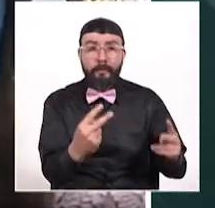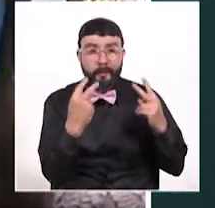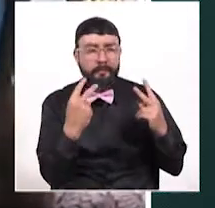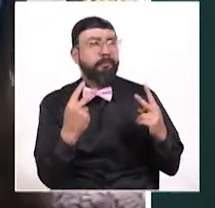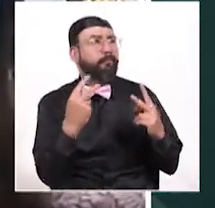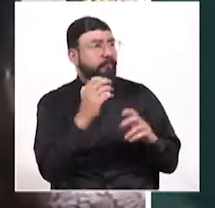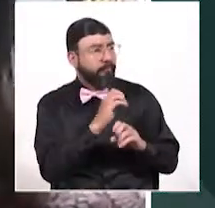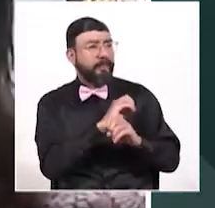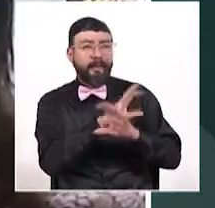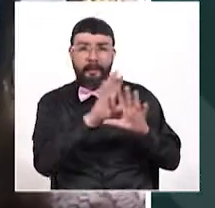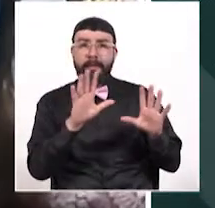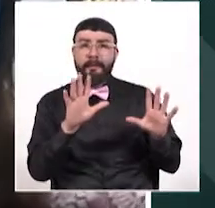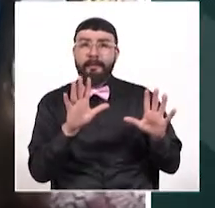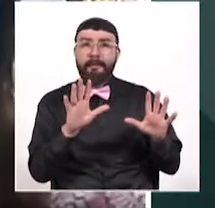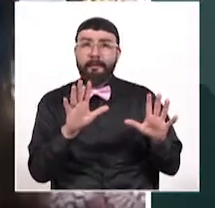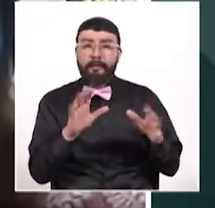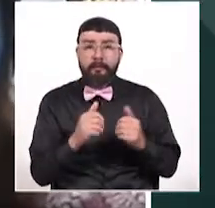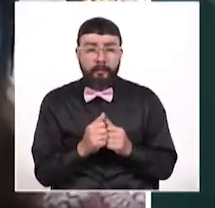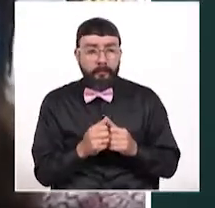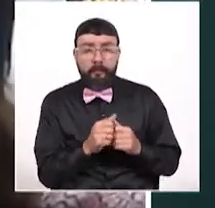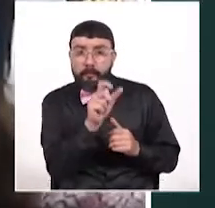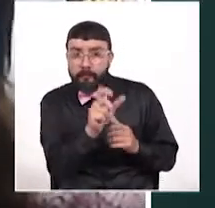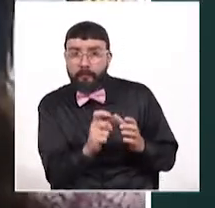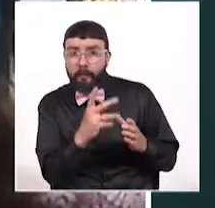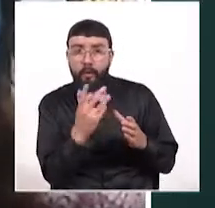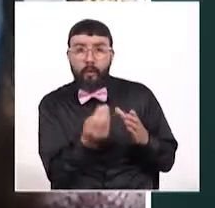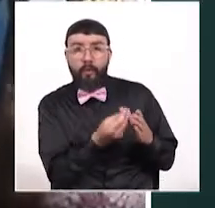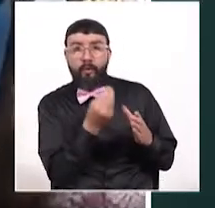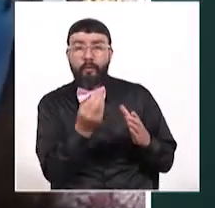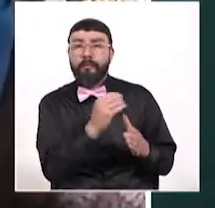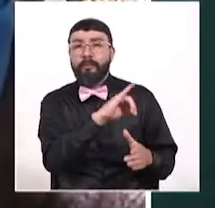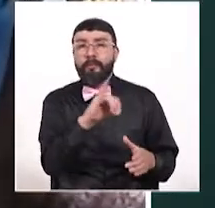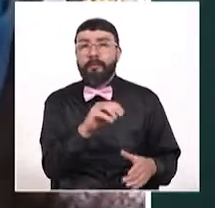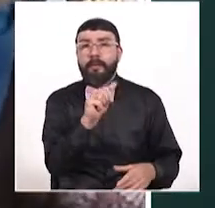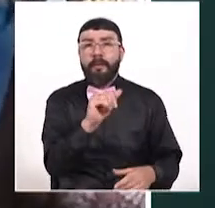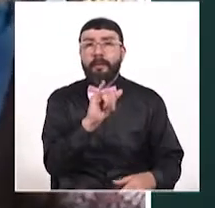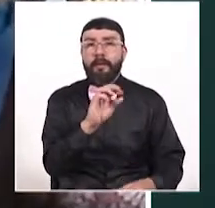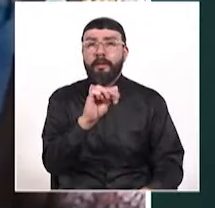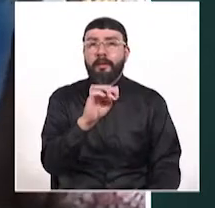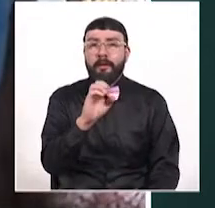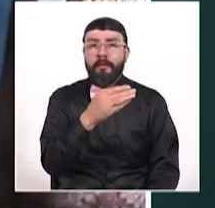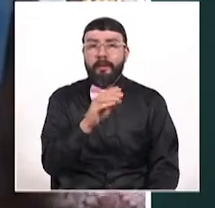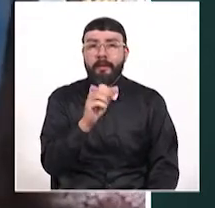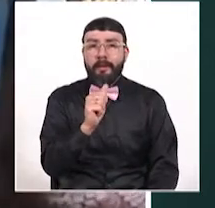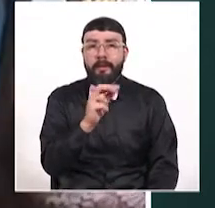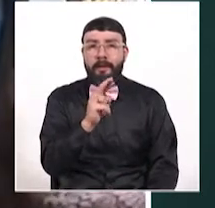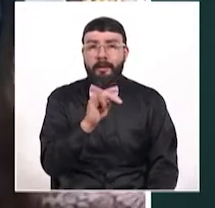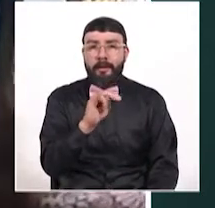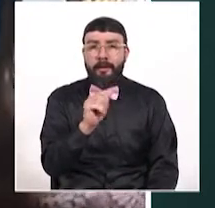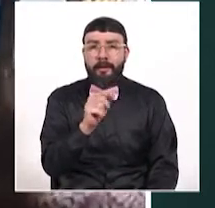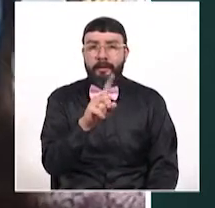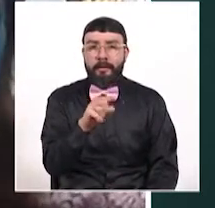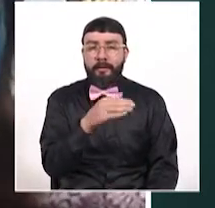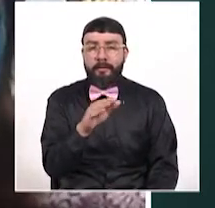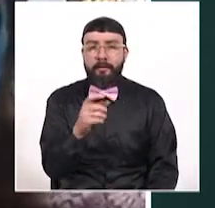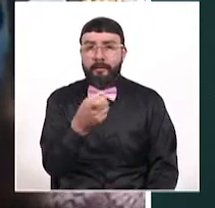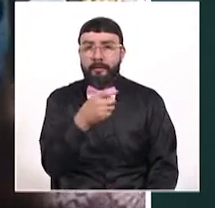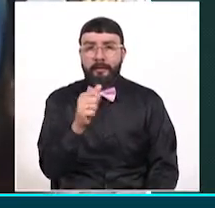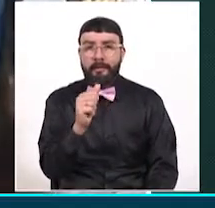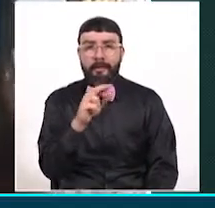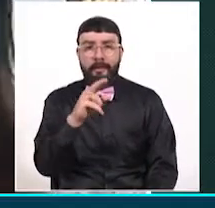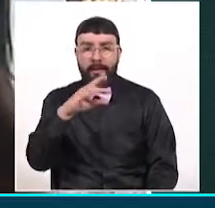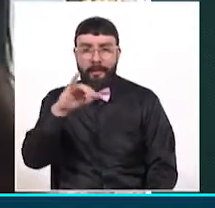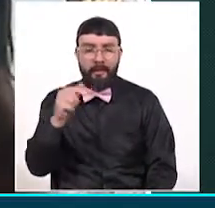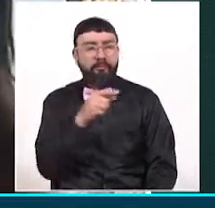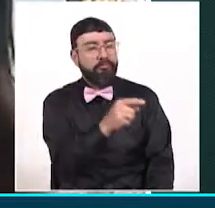sí, el concejal Jaime Hernán Arias García fue el exponente